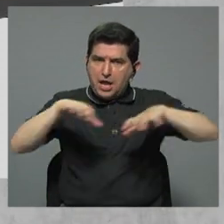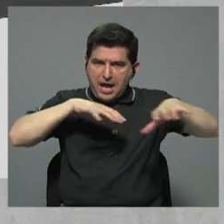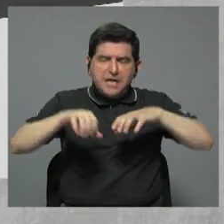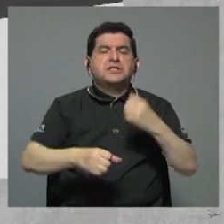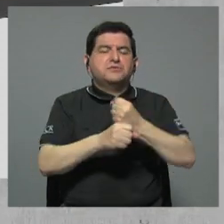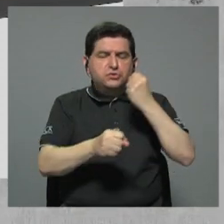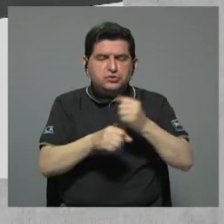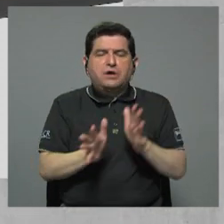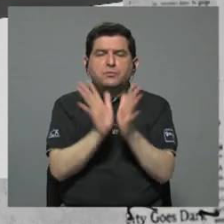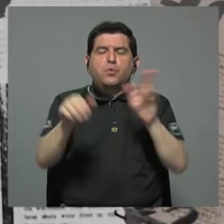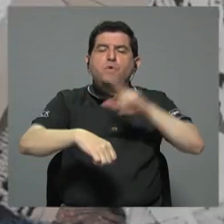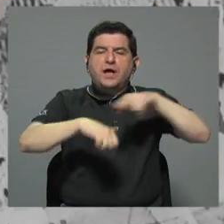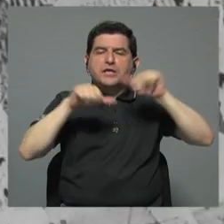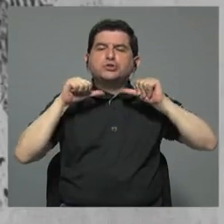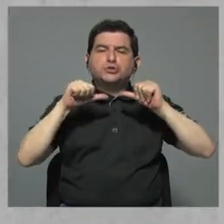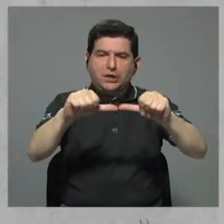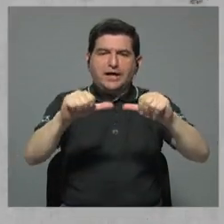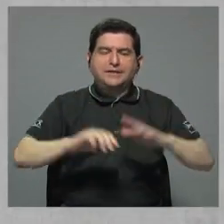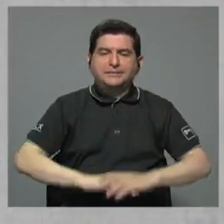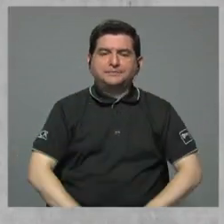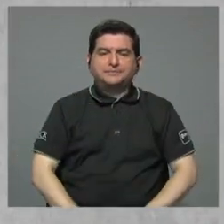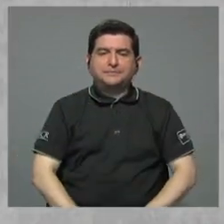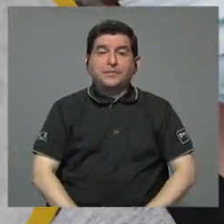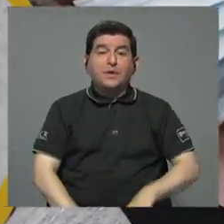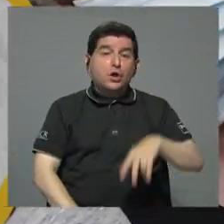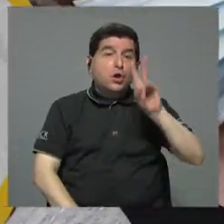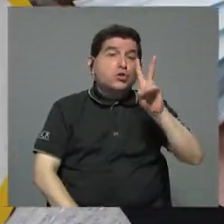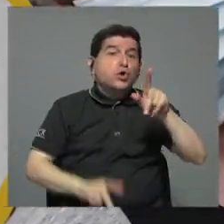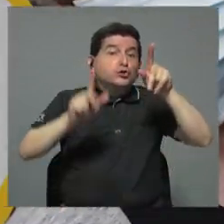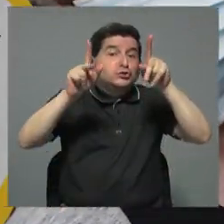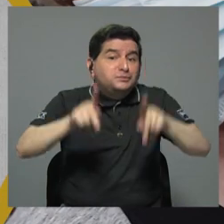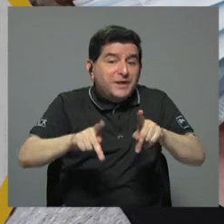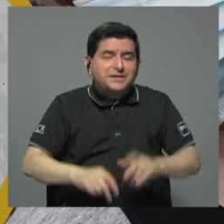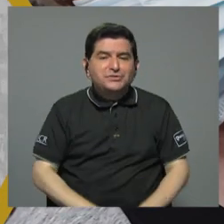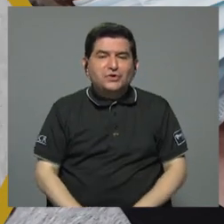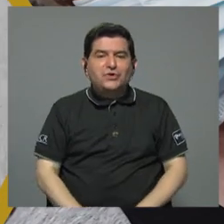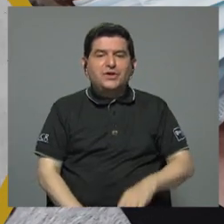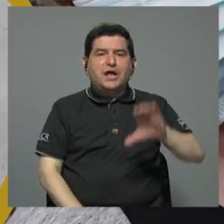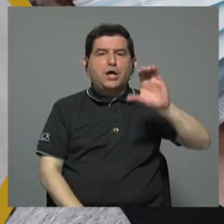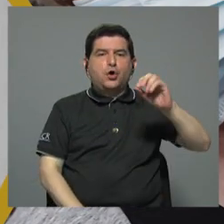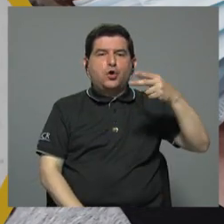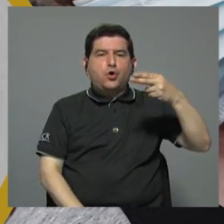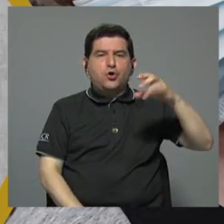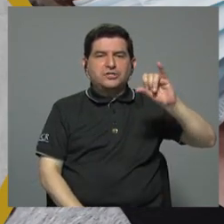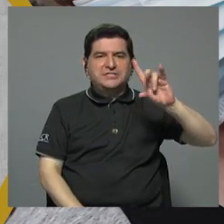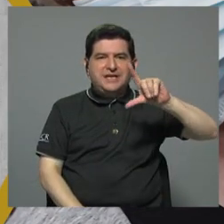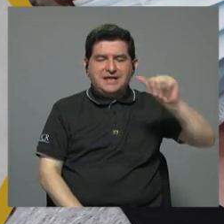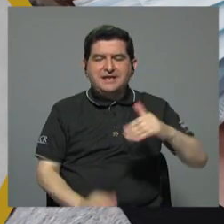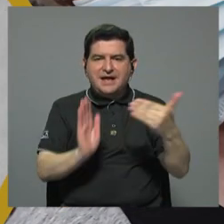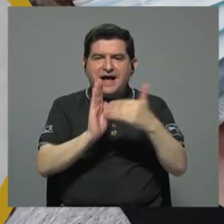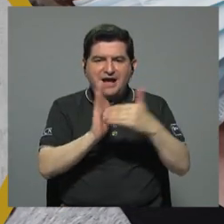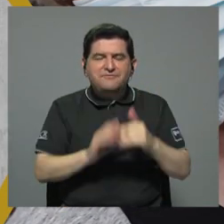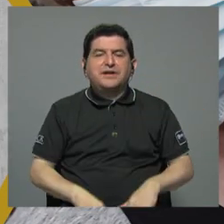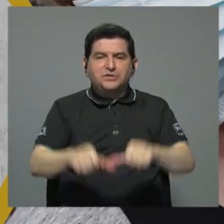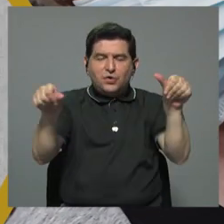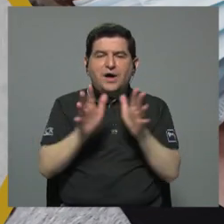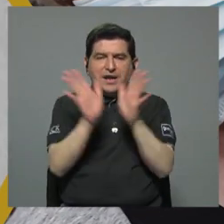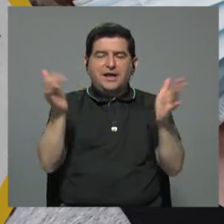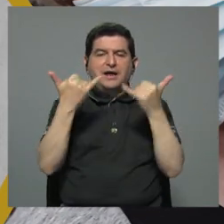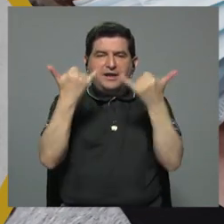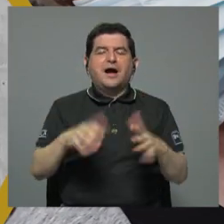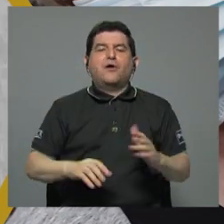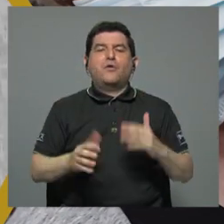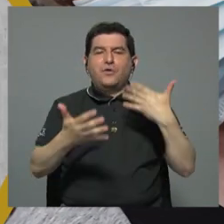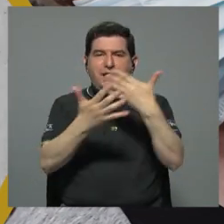en la obra pública nacional. Son solo dos personas de la cochinilla que infestó al sector público quienes están en la